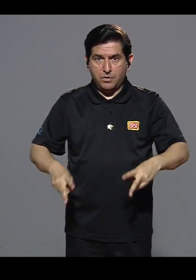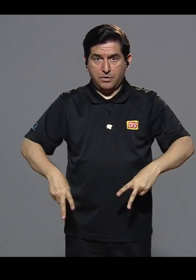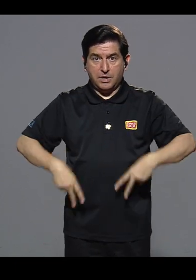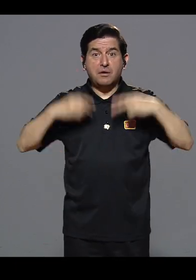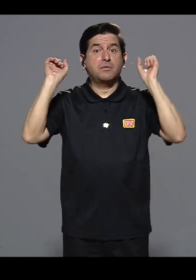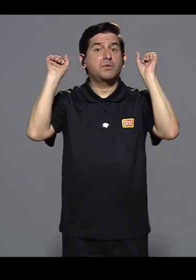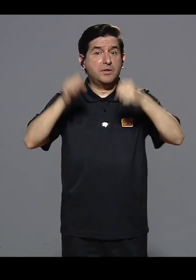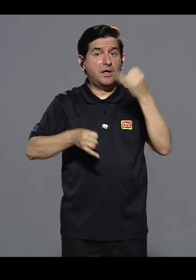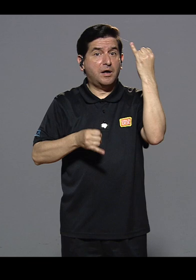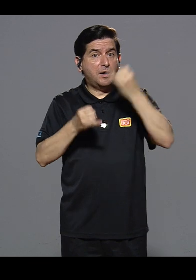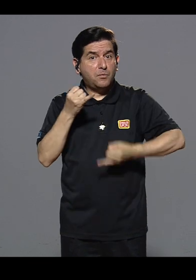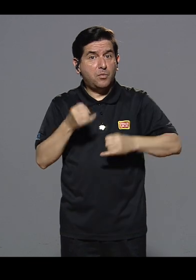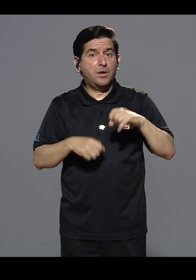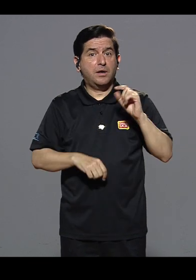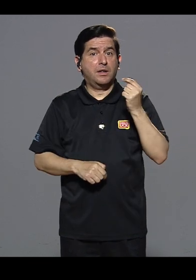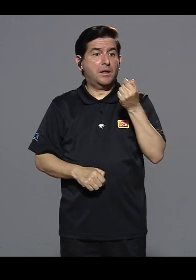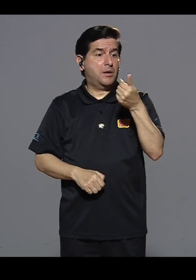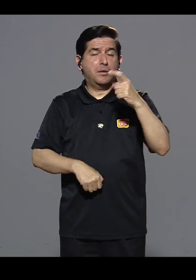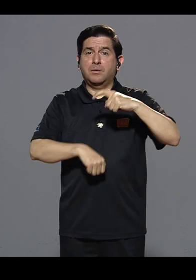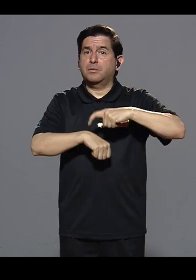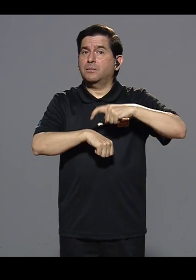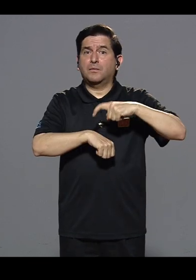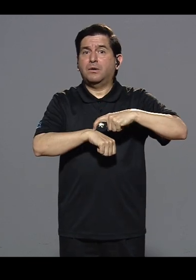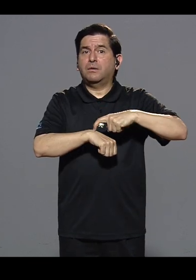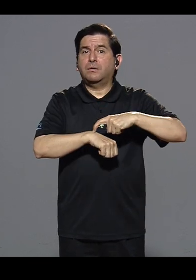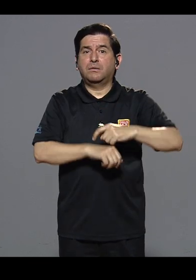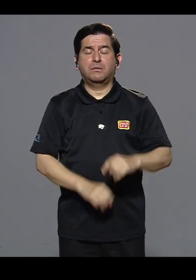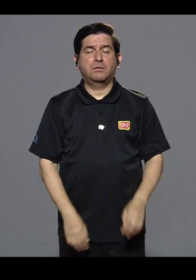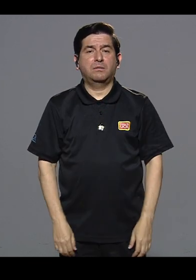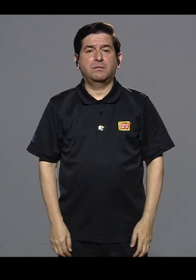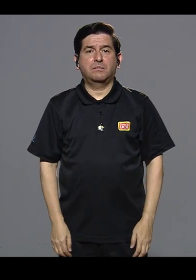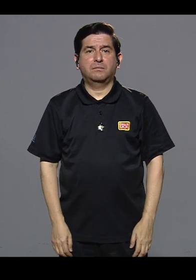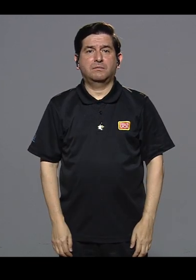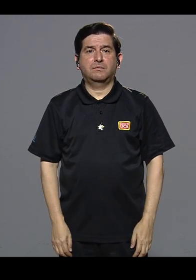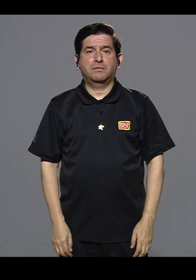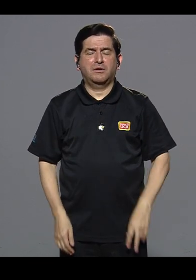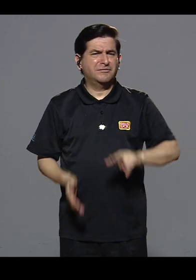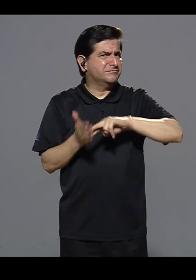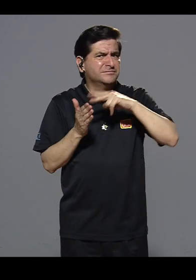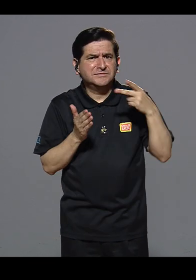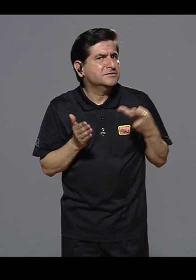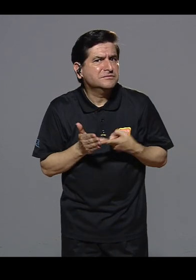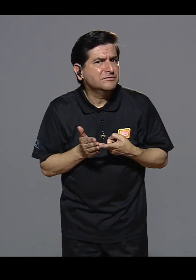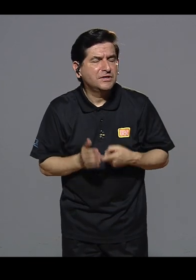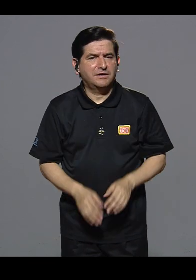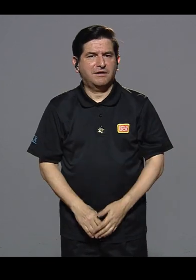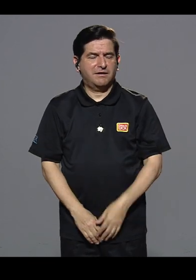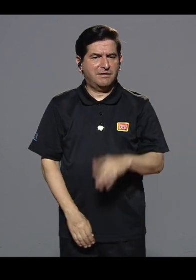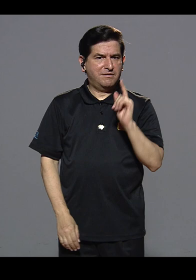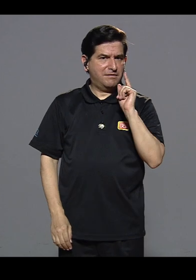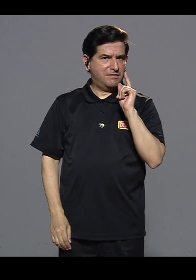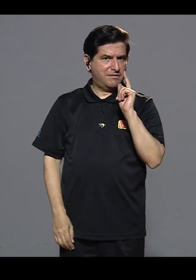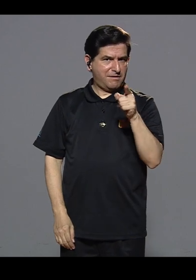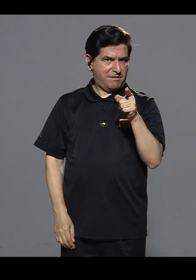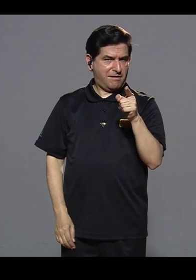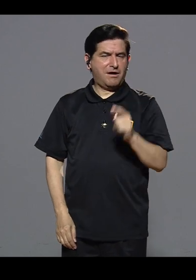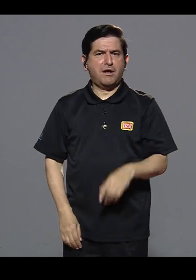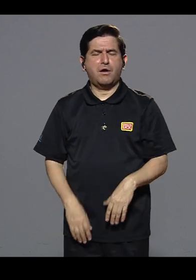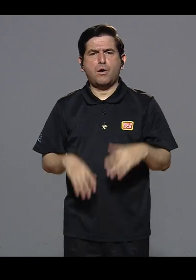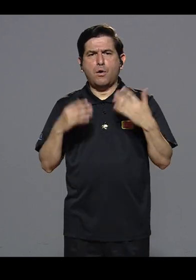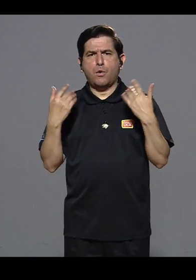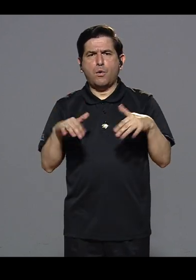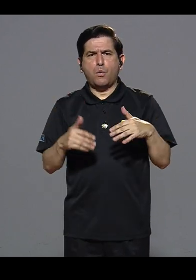cuenta que la vida puede acabarse en un instante y esto ha significado que